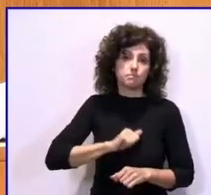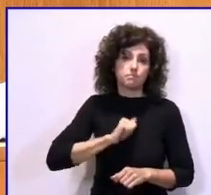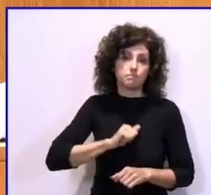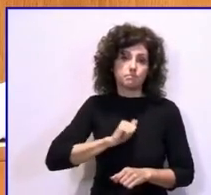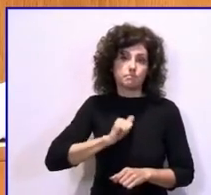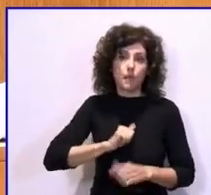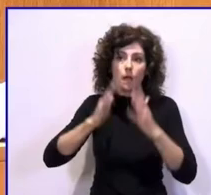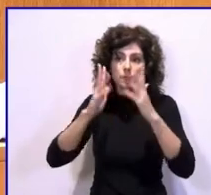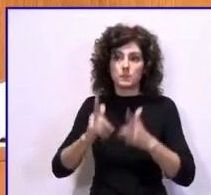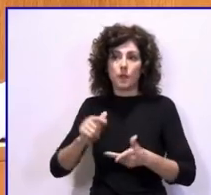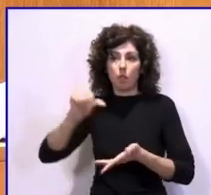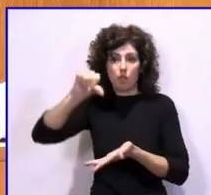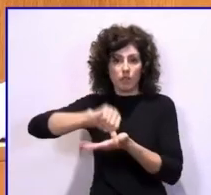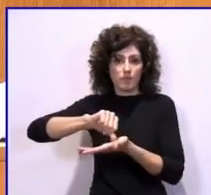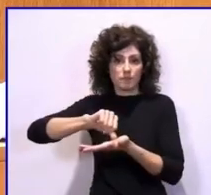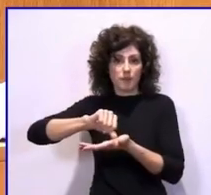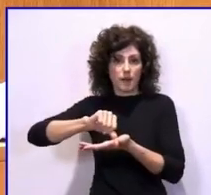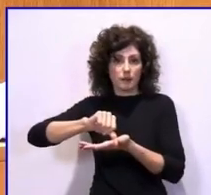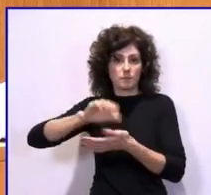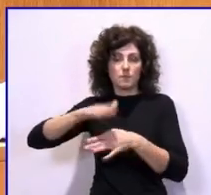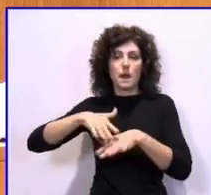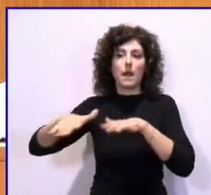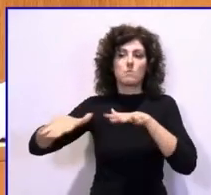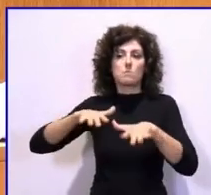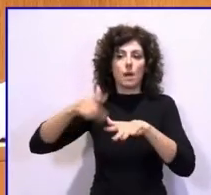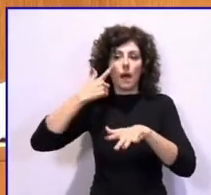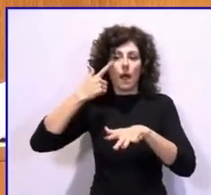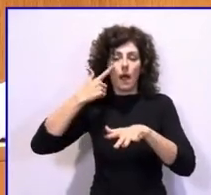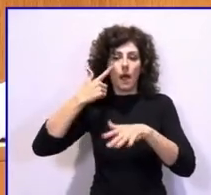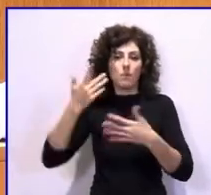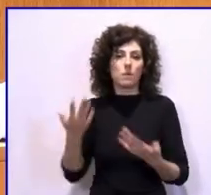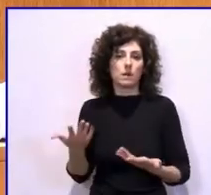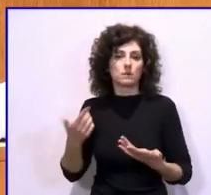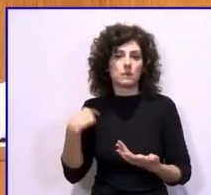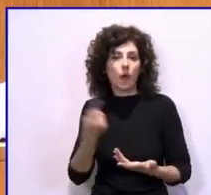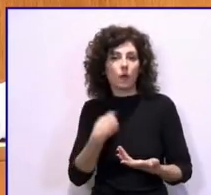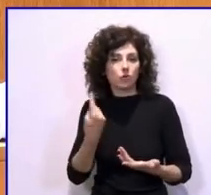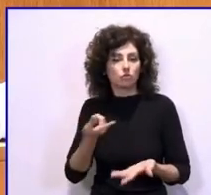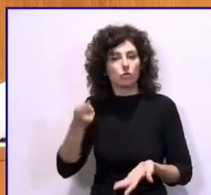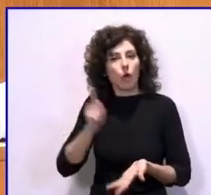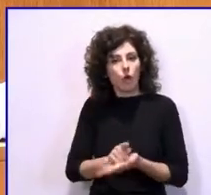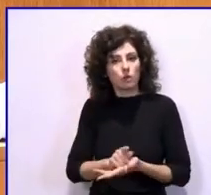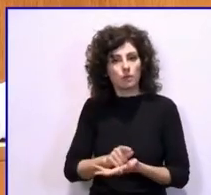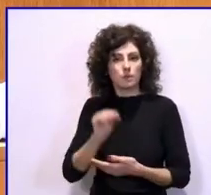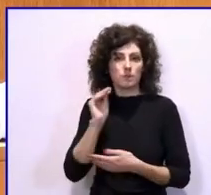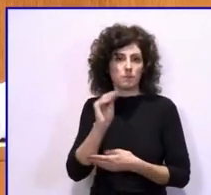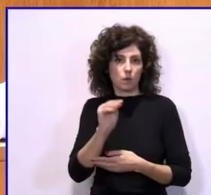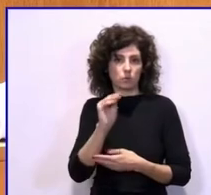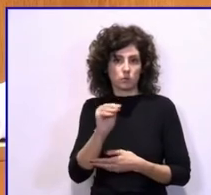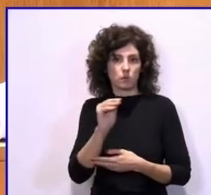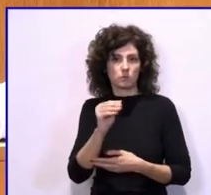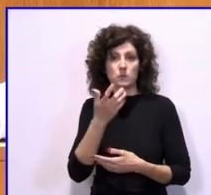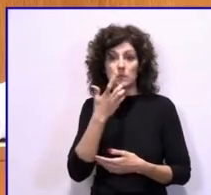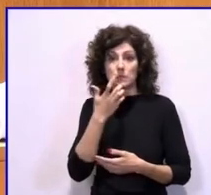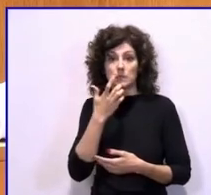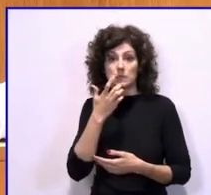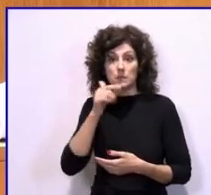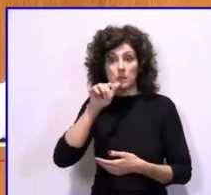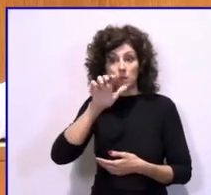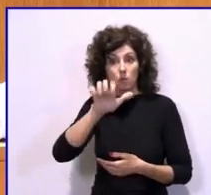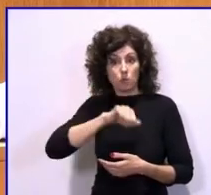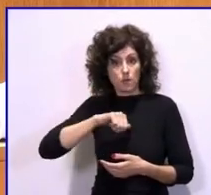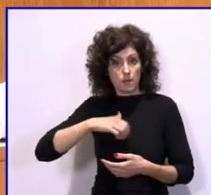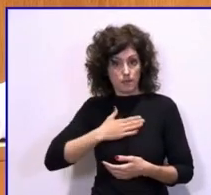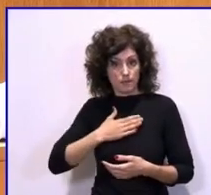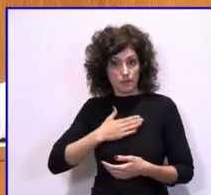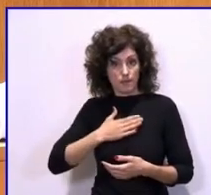Administración central para que muevan ficha y nosotros volvemos a preguntar si desde nuestra comunidad autónoma